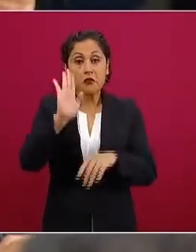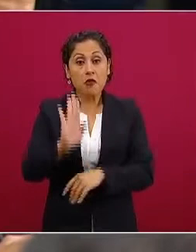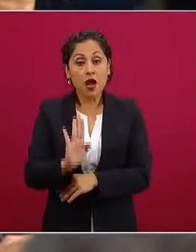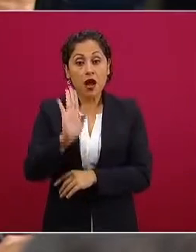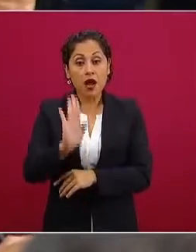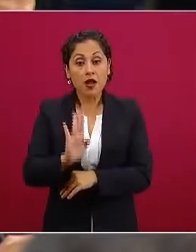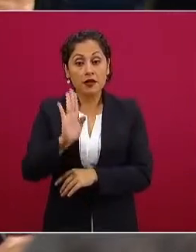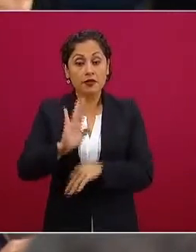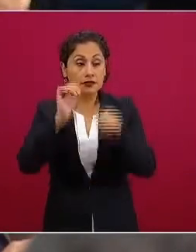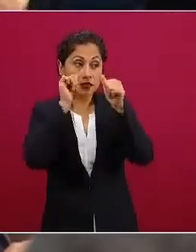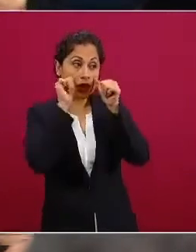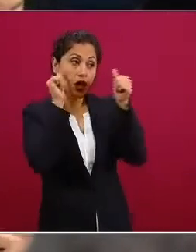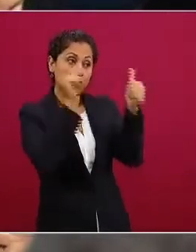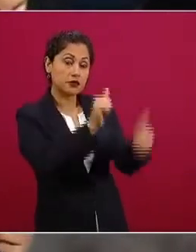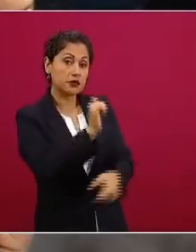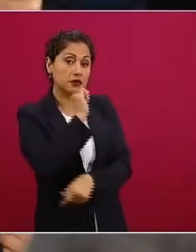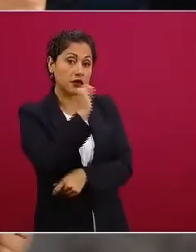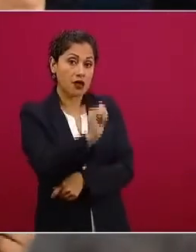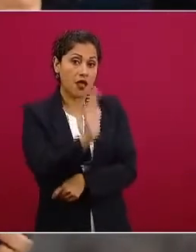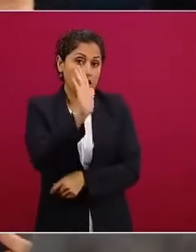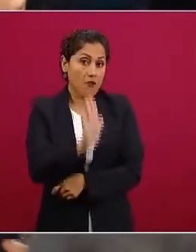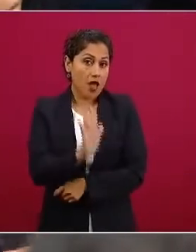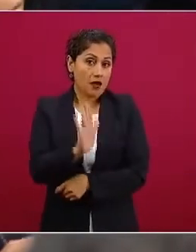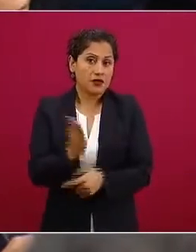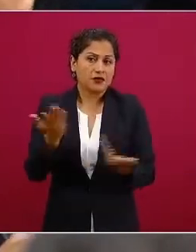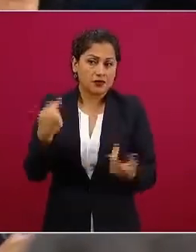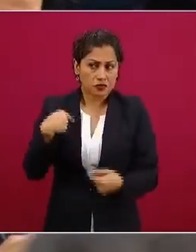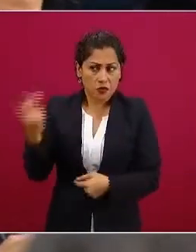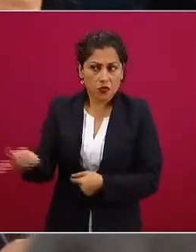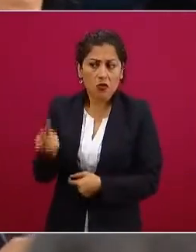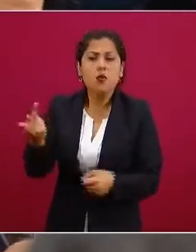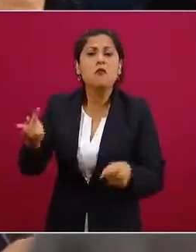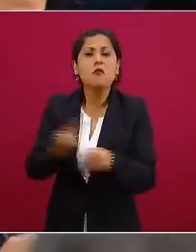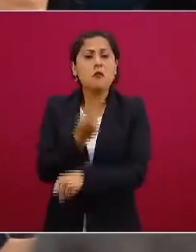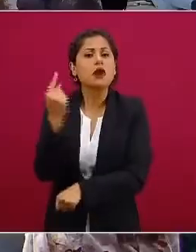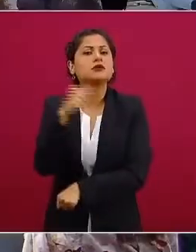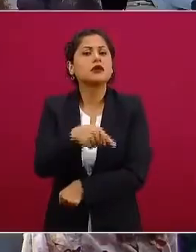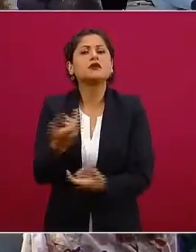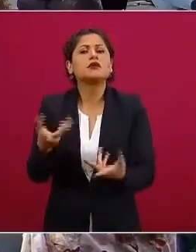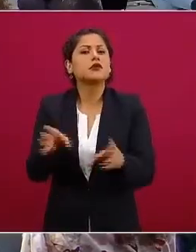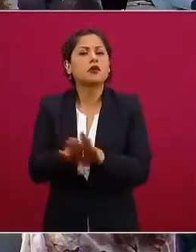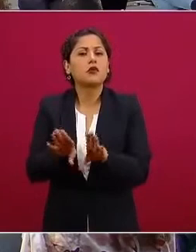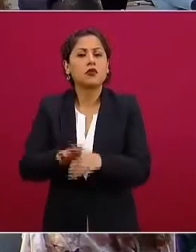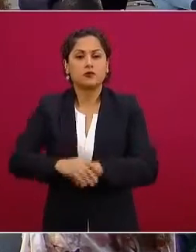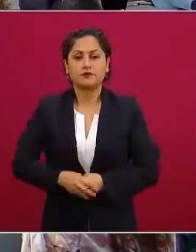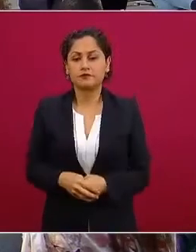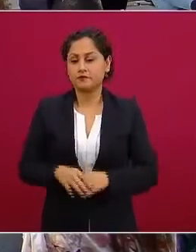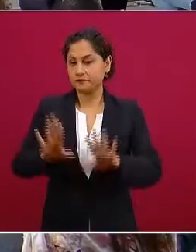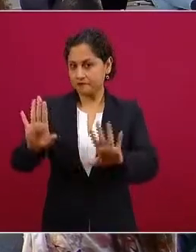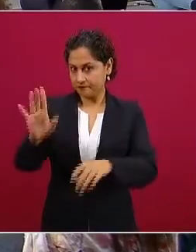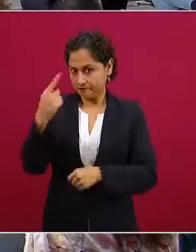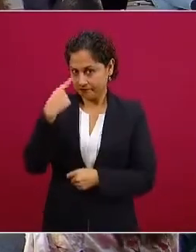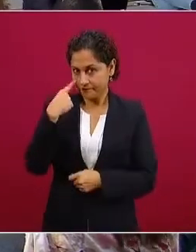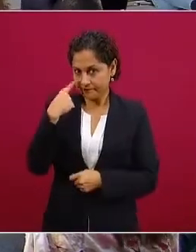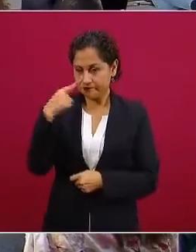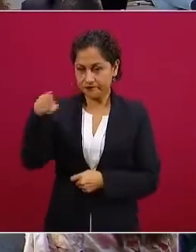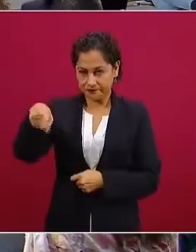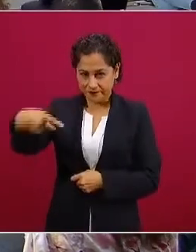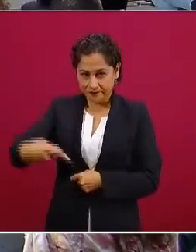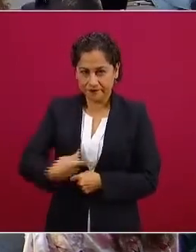pues que no se está atendiendo bien este asunto o qué está pasando ahí pues estamos trabajando mira acerca de lo